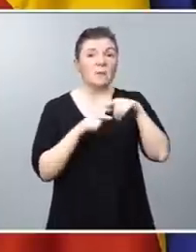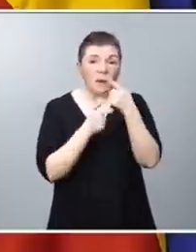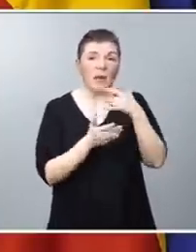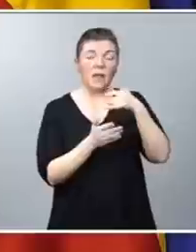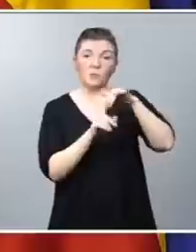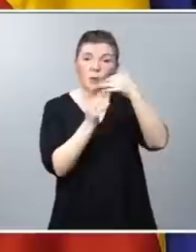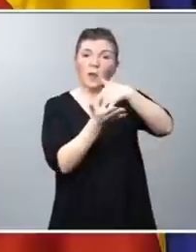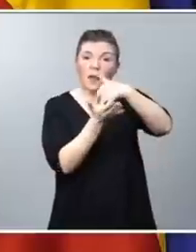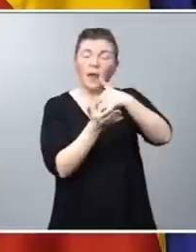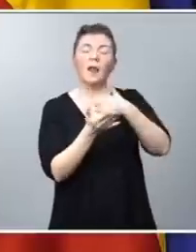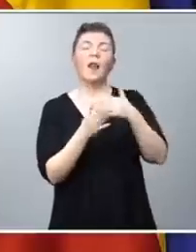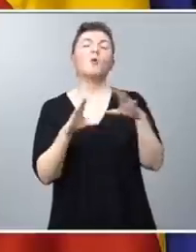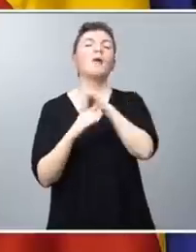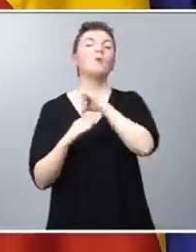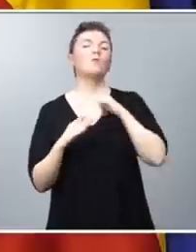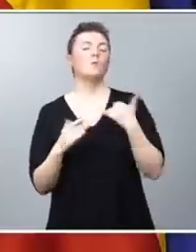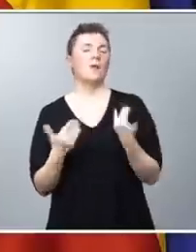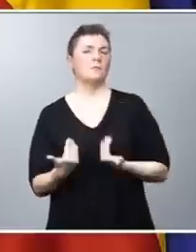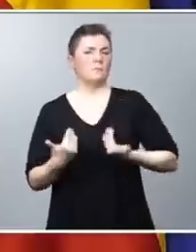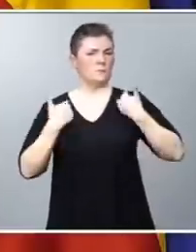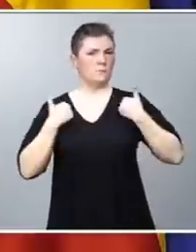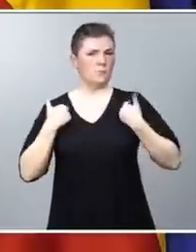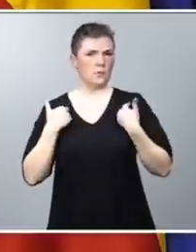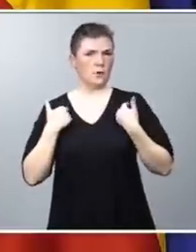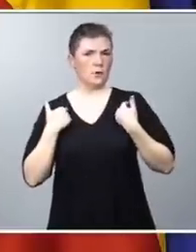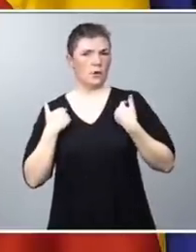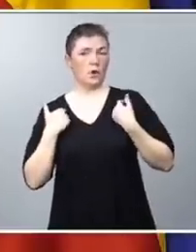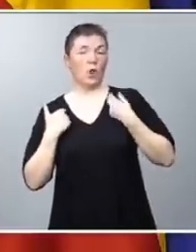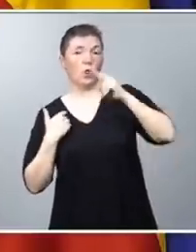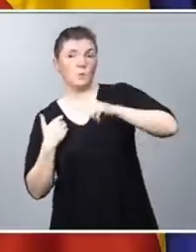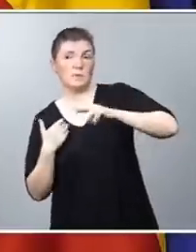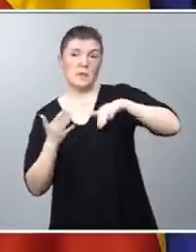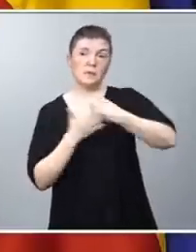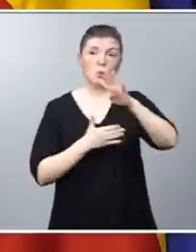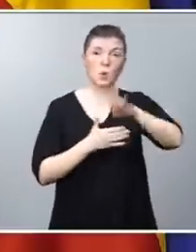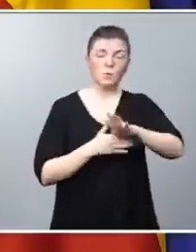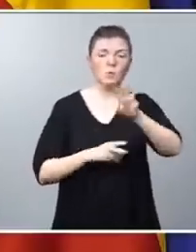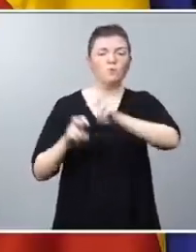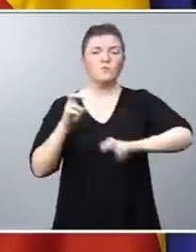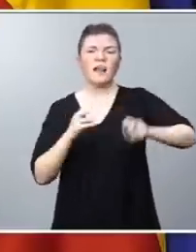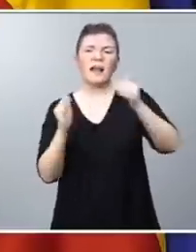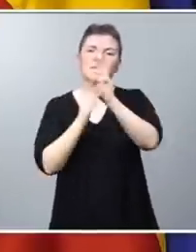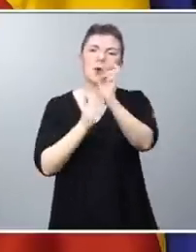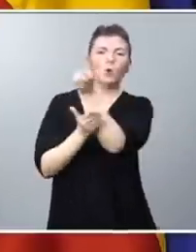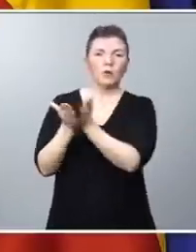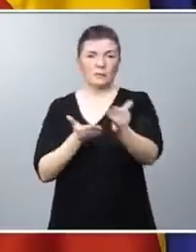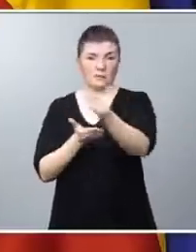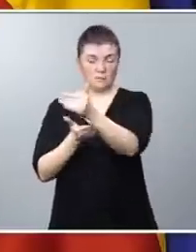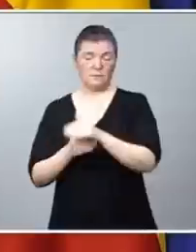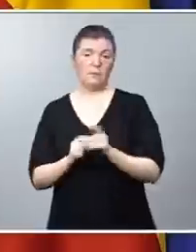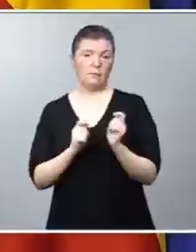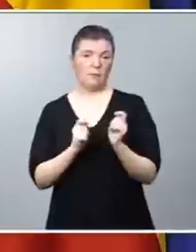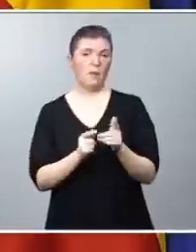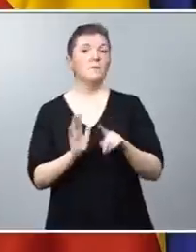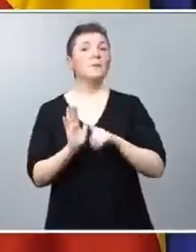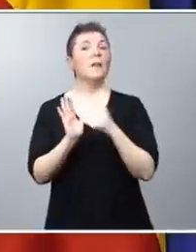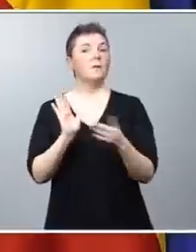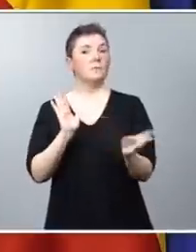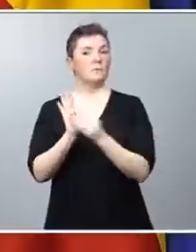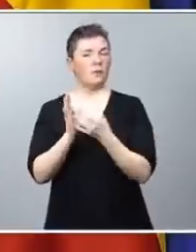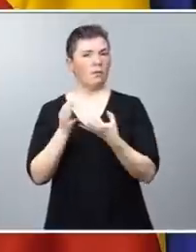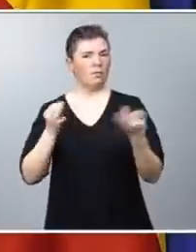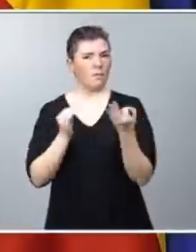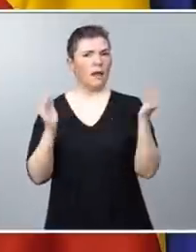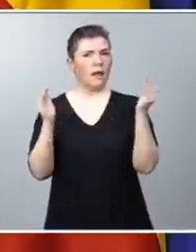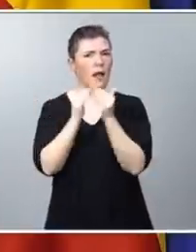tendrá la obligación en el plazo de dos o de cuatro meses de buscar una vivienda alternativa. Y la ley recoge que tiene que ser una vivienda